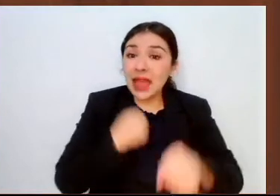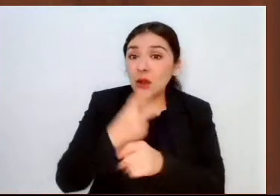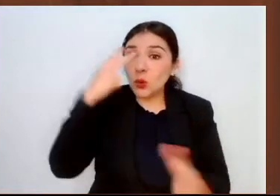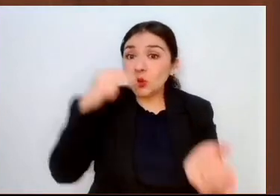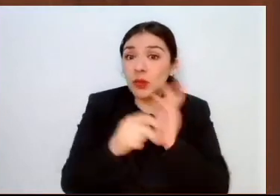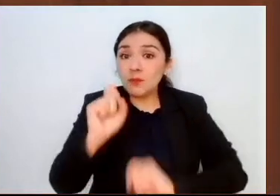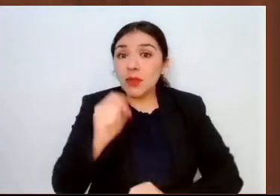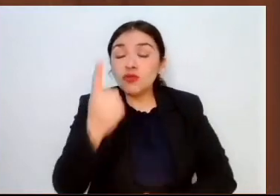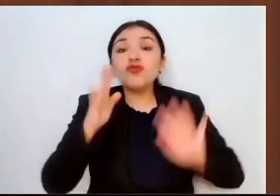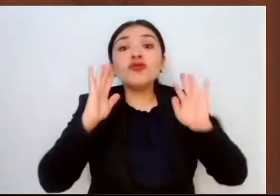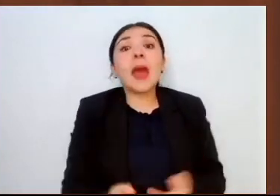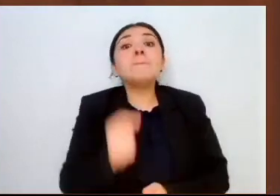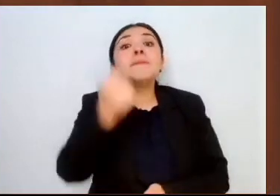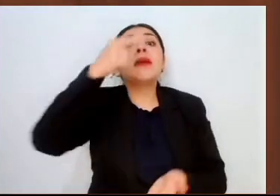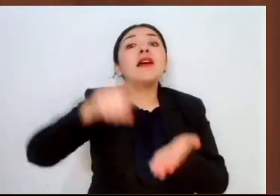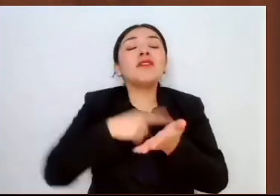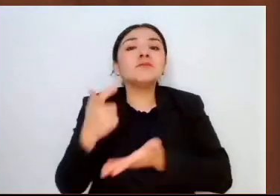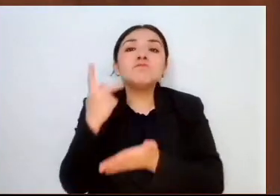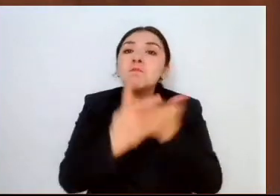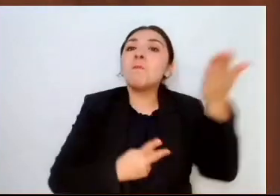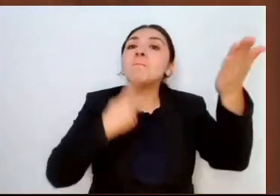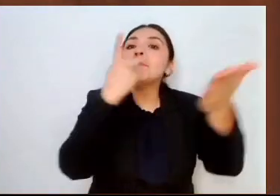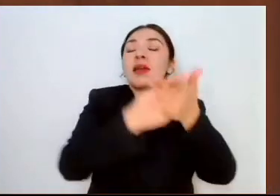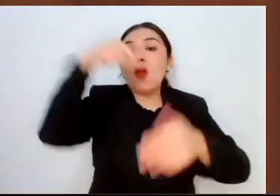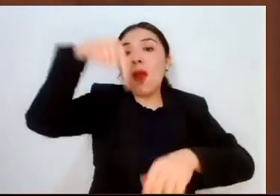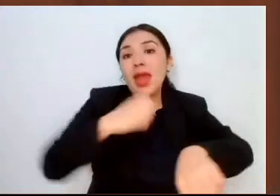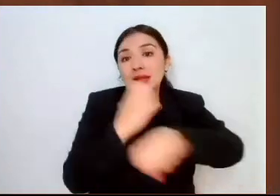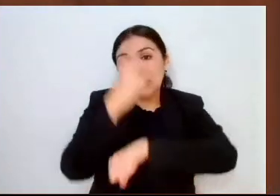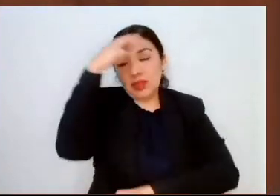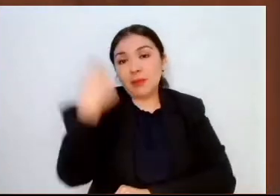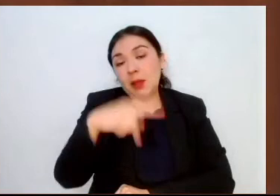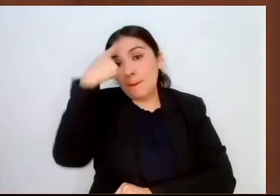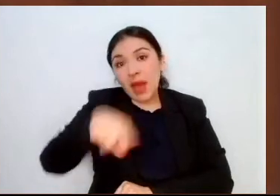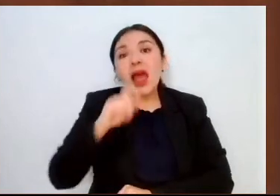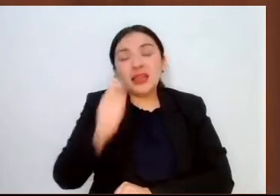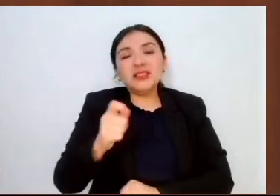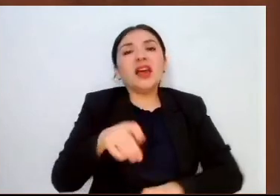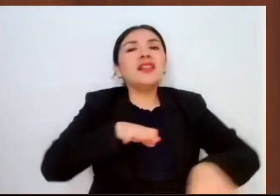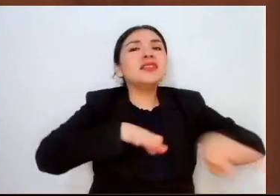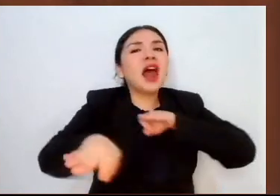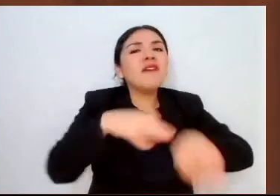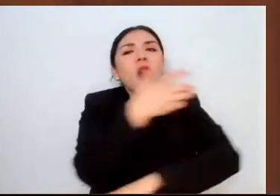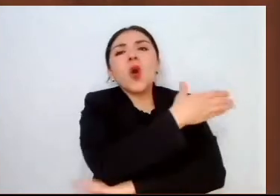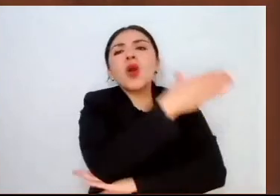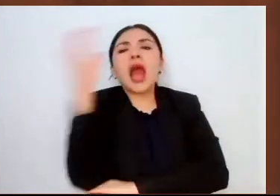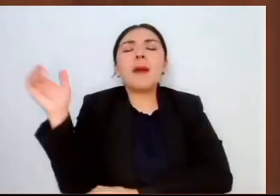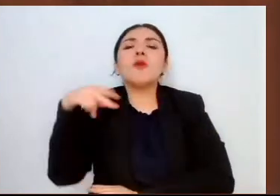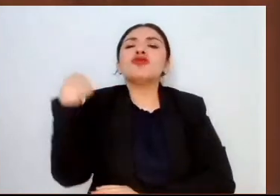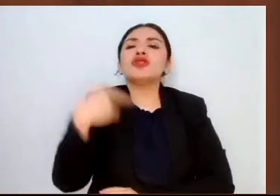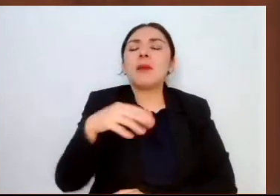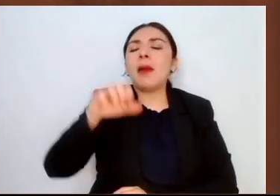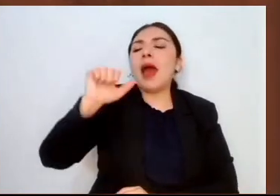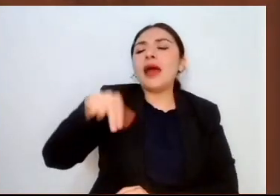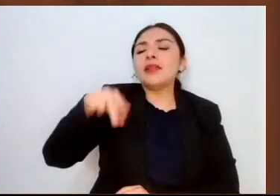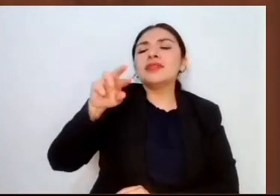entregó por primera vez la Presea Estado de México al Mérito Agrario, Andrés Molina Enríquez,